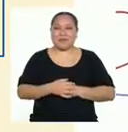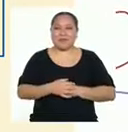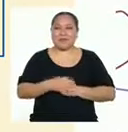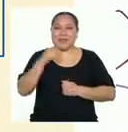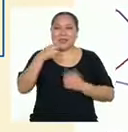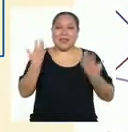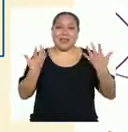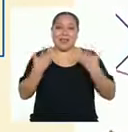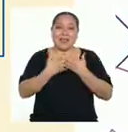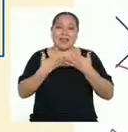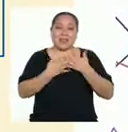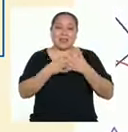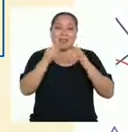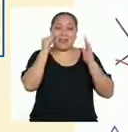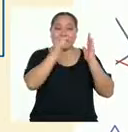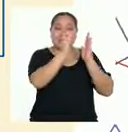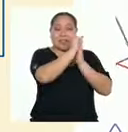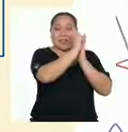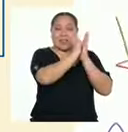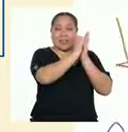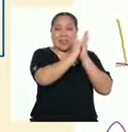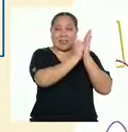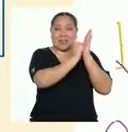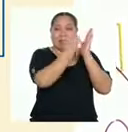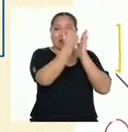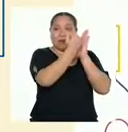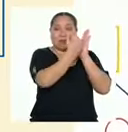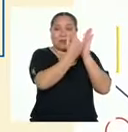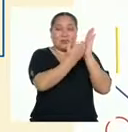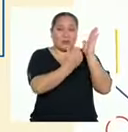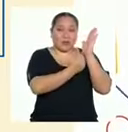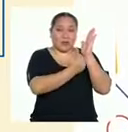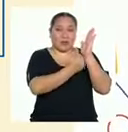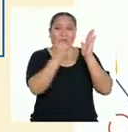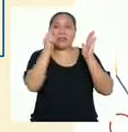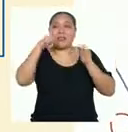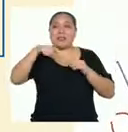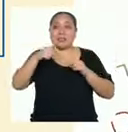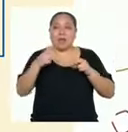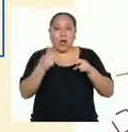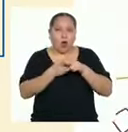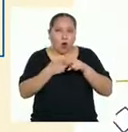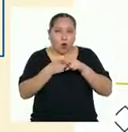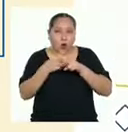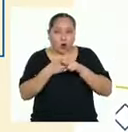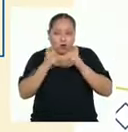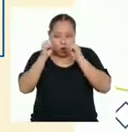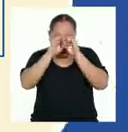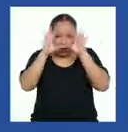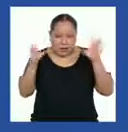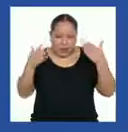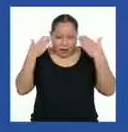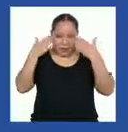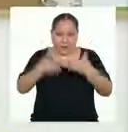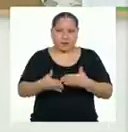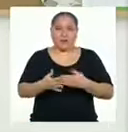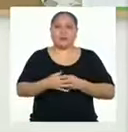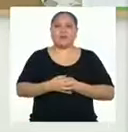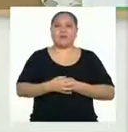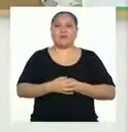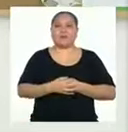el que se relaciona con el texto que trabajamos hoy. Un texto instructivo necesita brevedad, claridad y precisión.